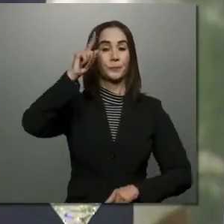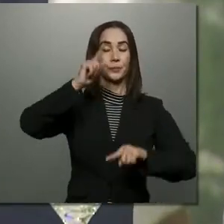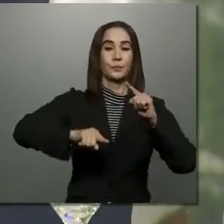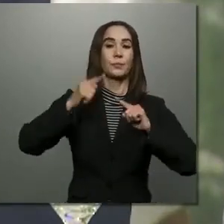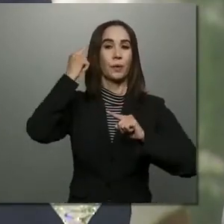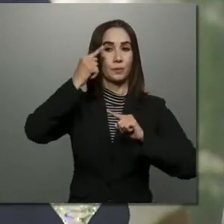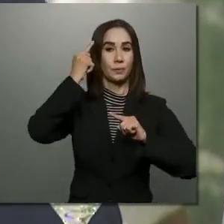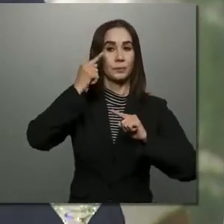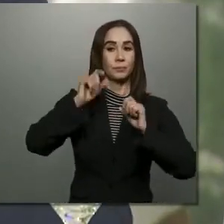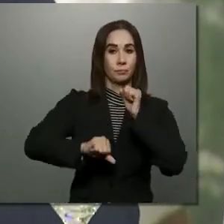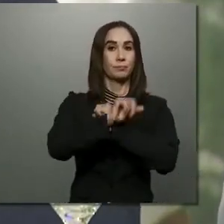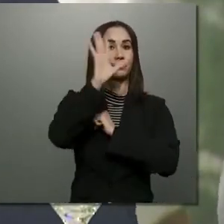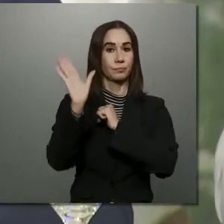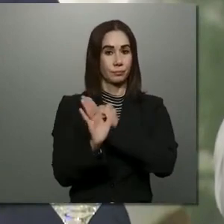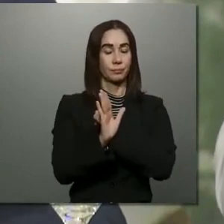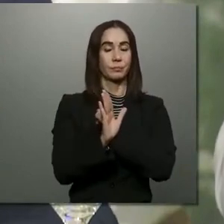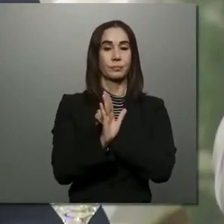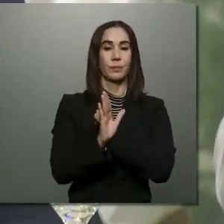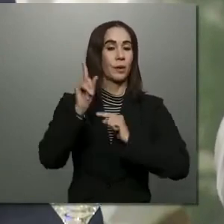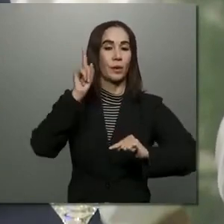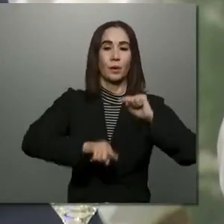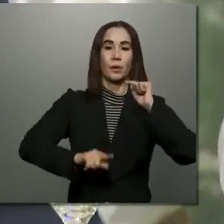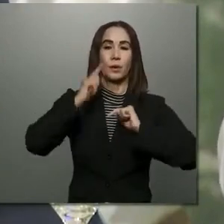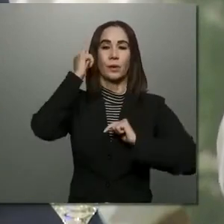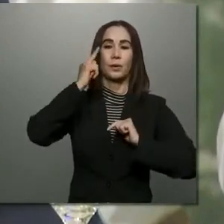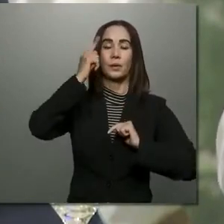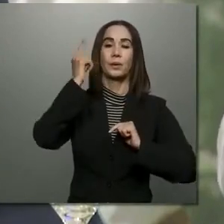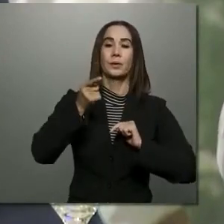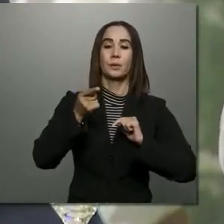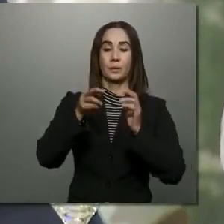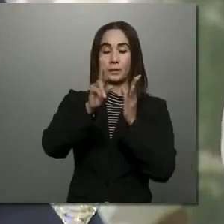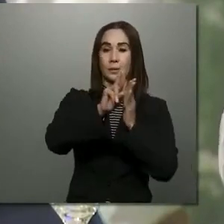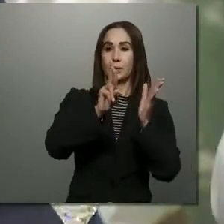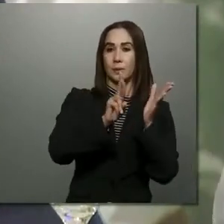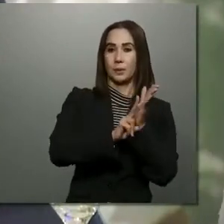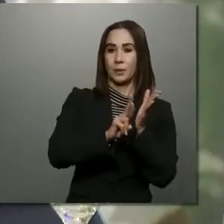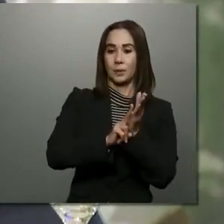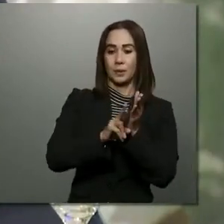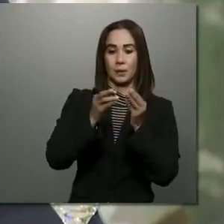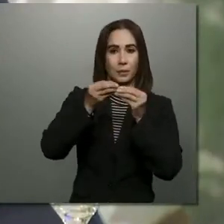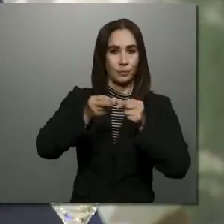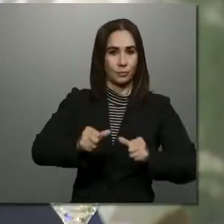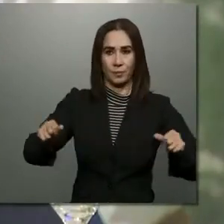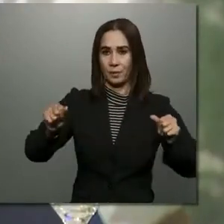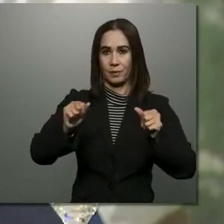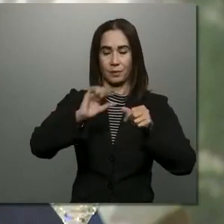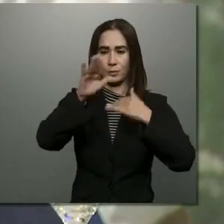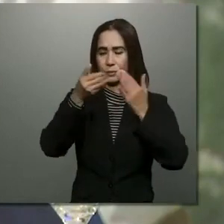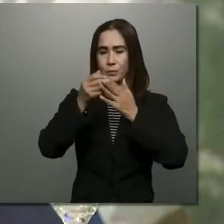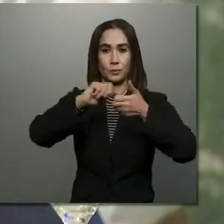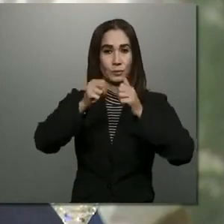y es bueno que quede claro, no puede pensarse que la reglamentación per se resuelve los graves